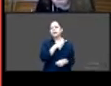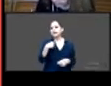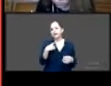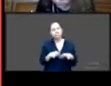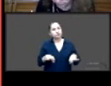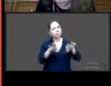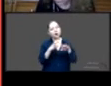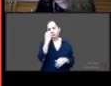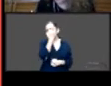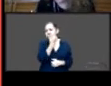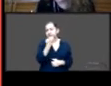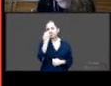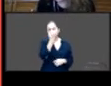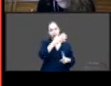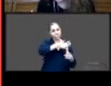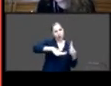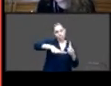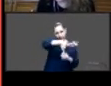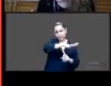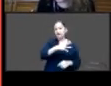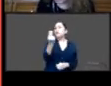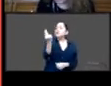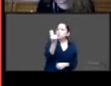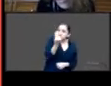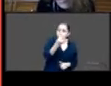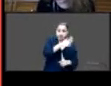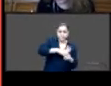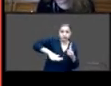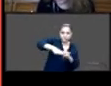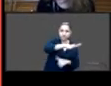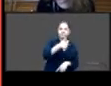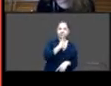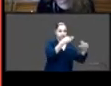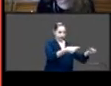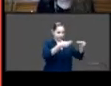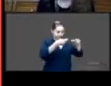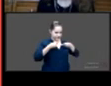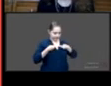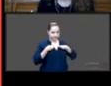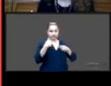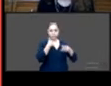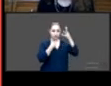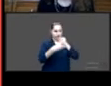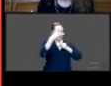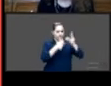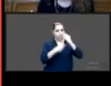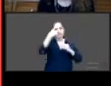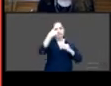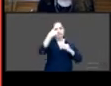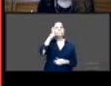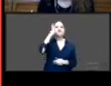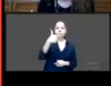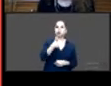Entonces, necesitamos tener una serie de oportunidades de desarrollo que nos permitan tener una elección libre para nuestro pleno ejercicio de derechos y el acceso a